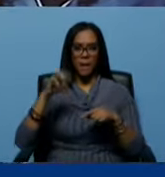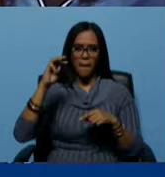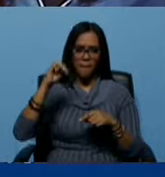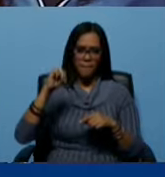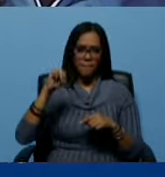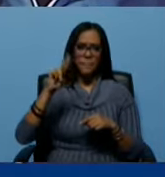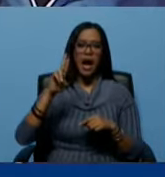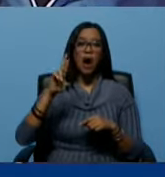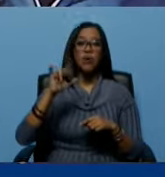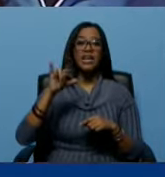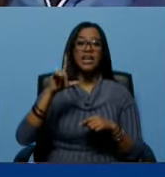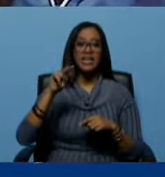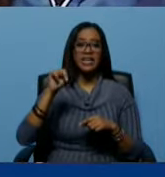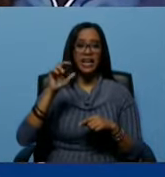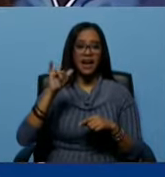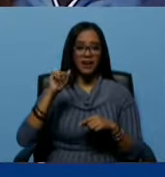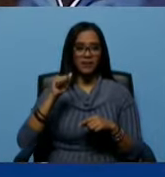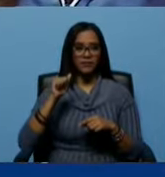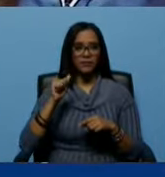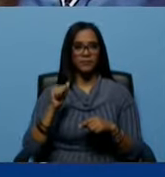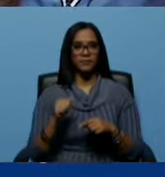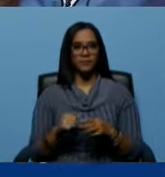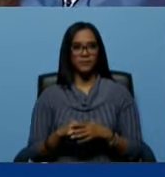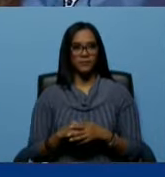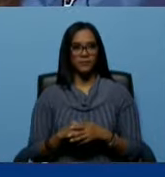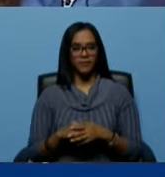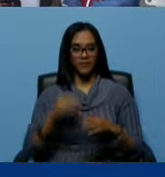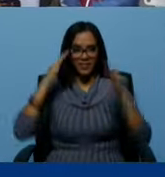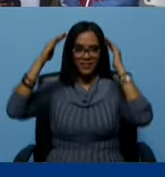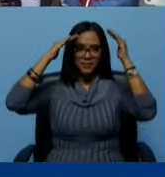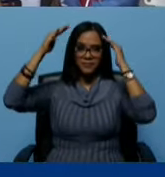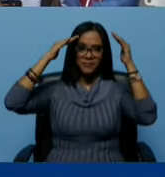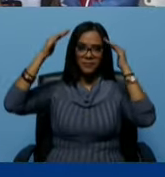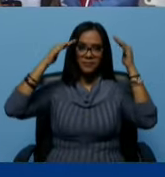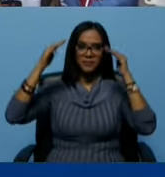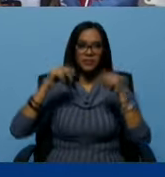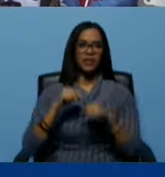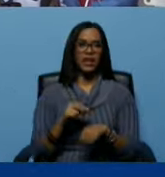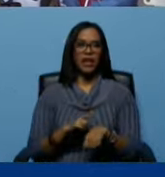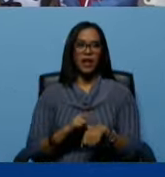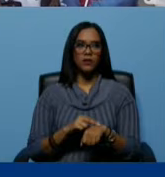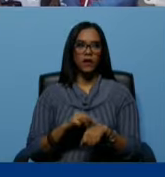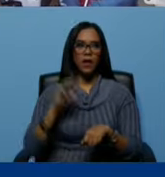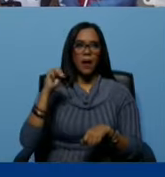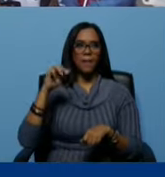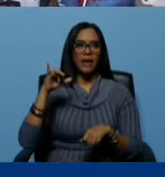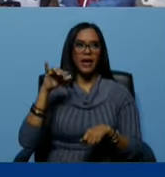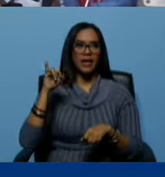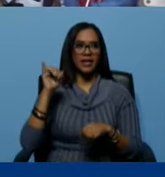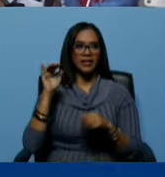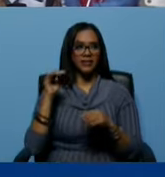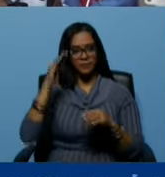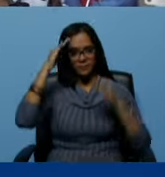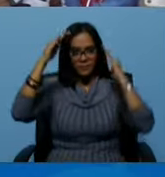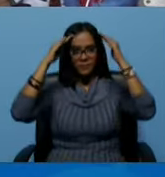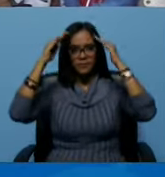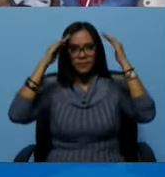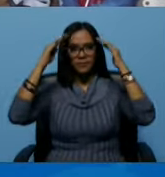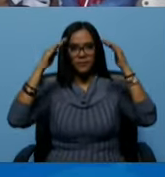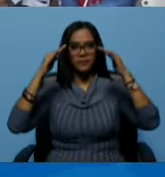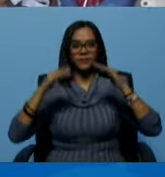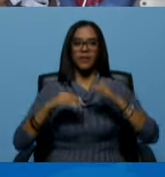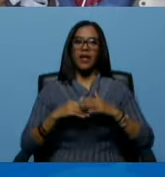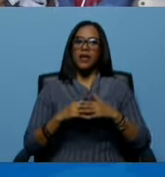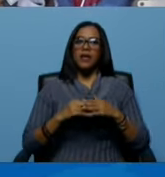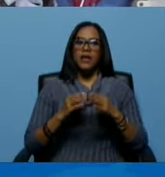mi saludo, Maurilina, por allá. Mi saludo a la doctora Mari Carmen, porque, y